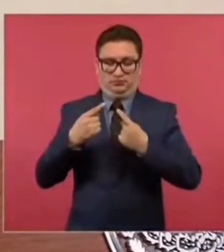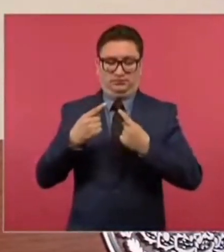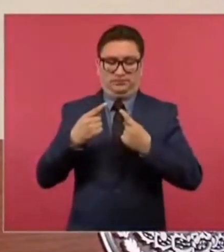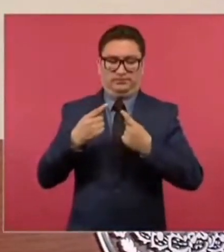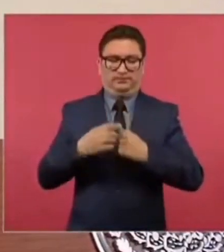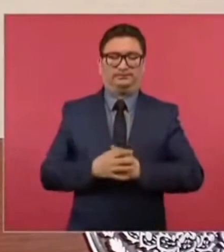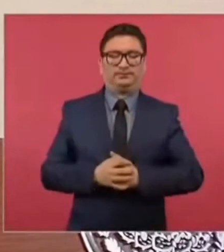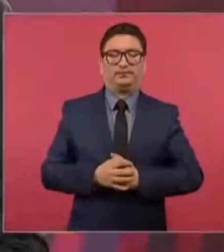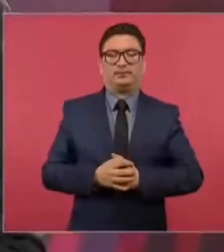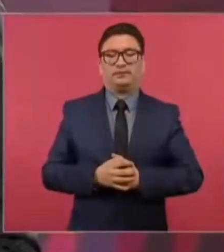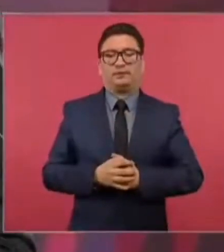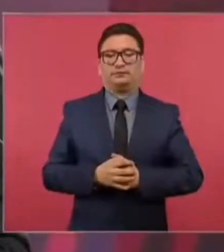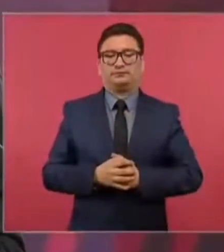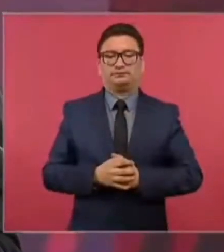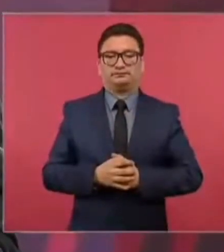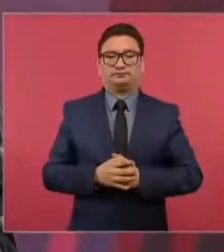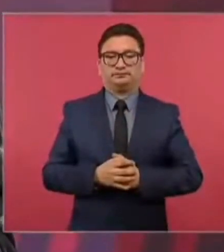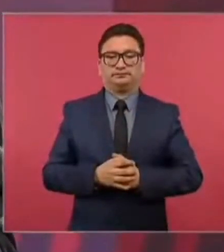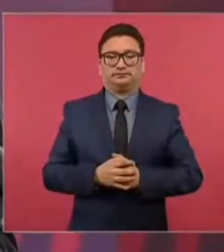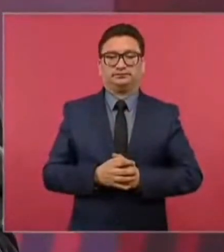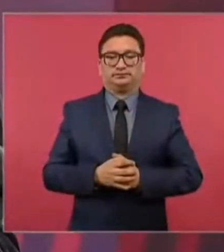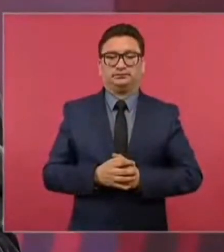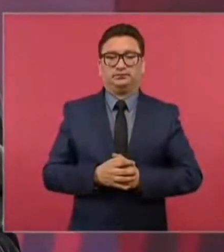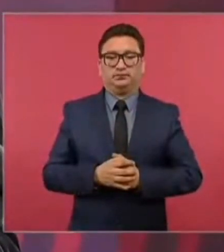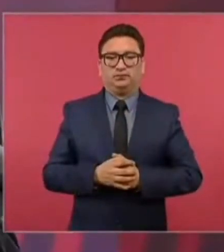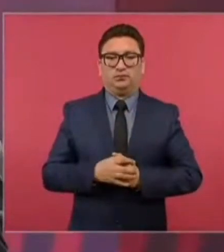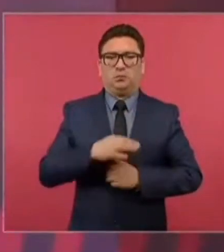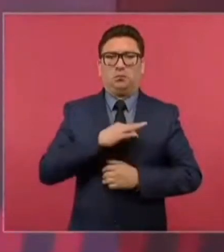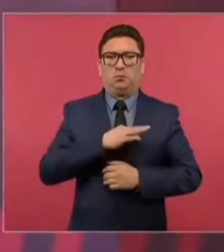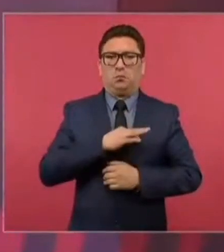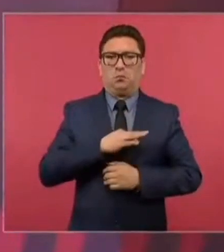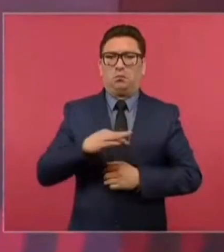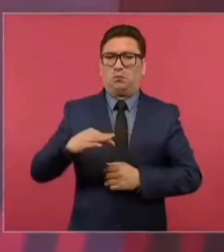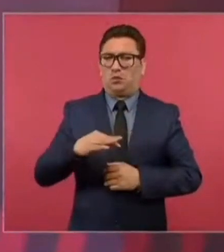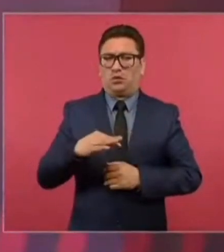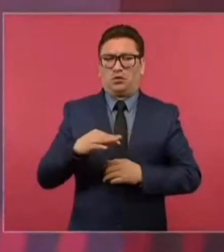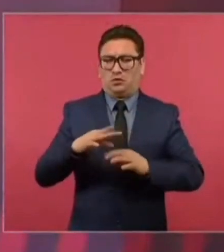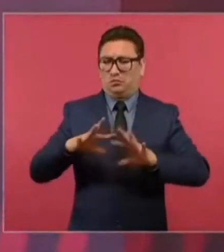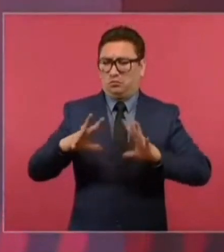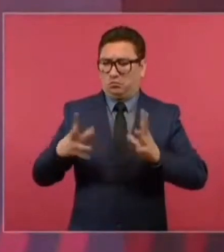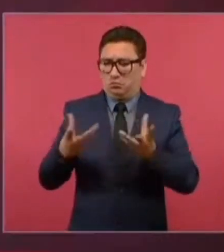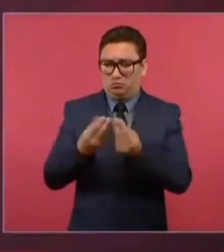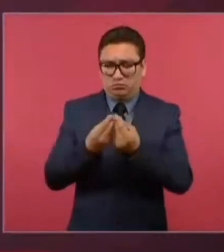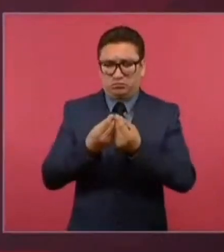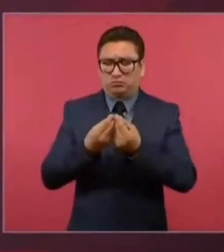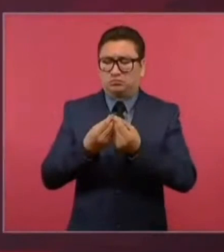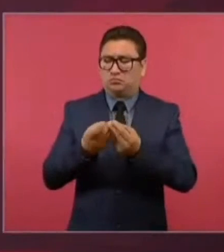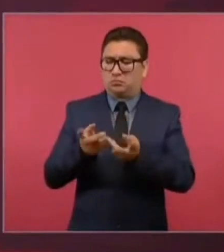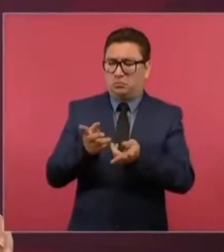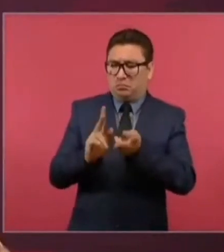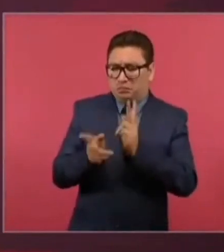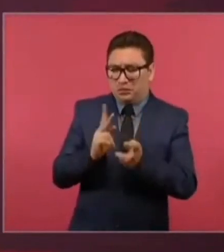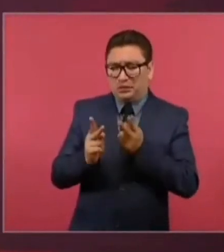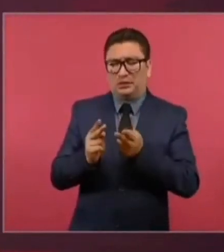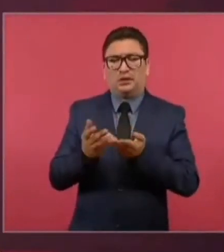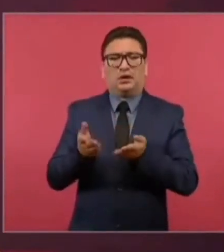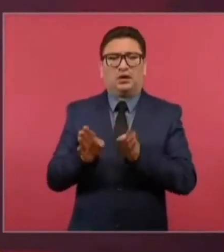una mesa de negociación